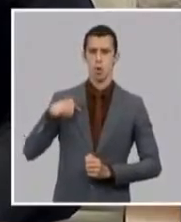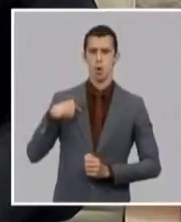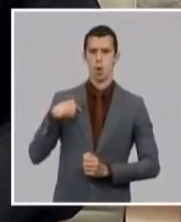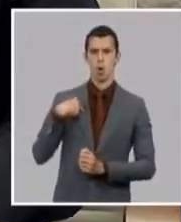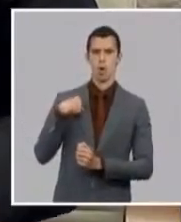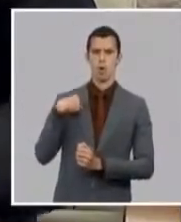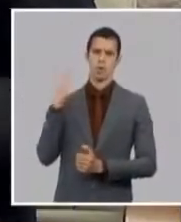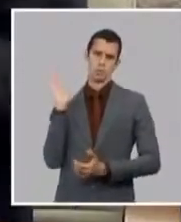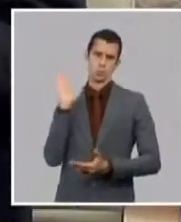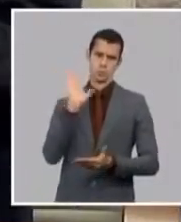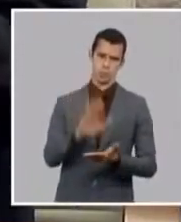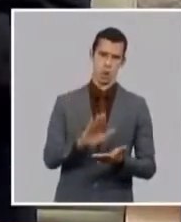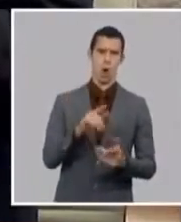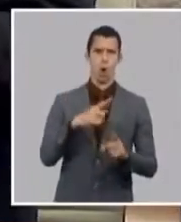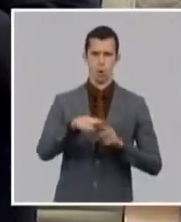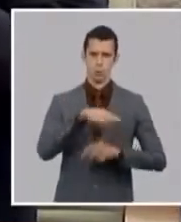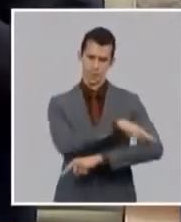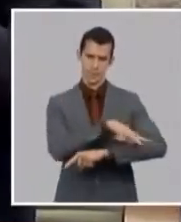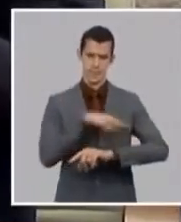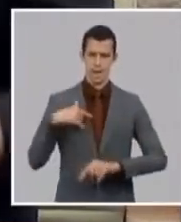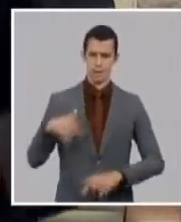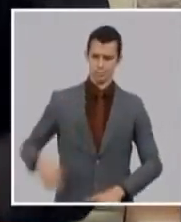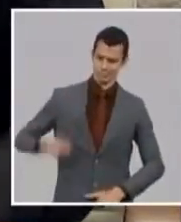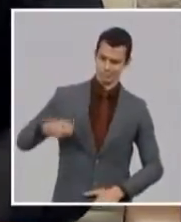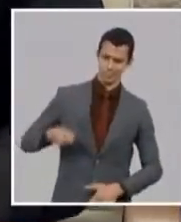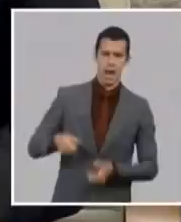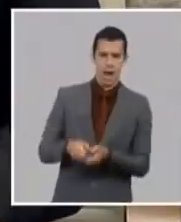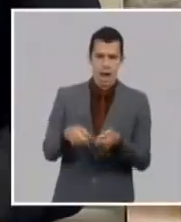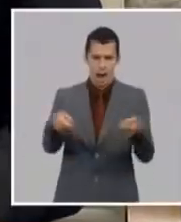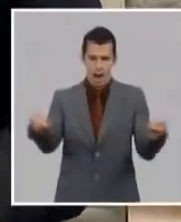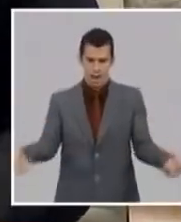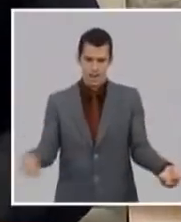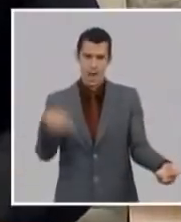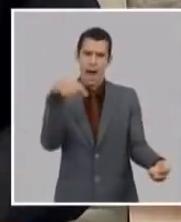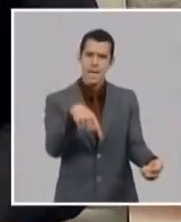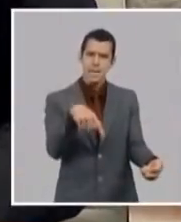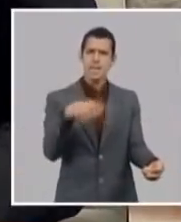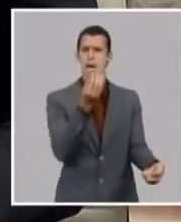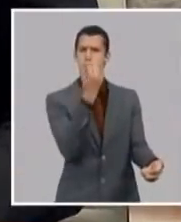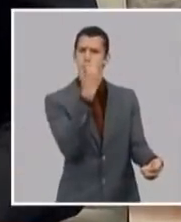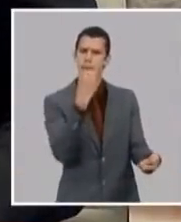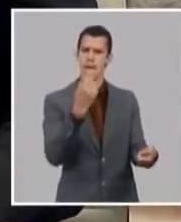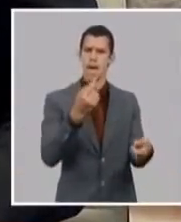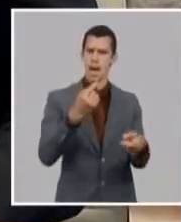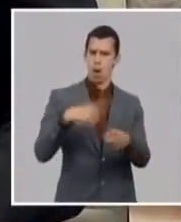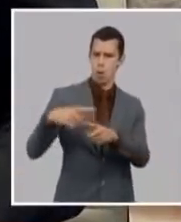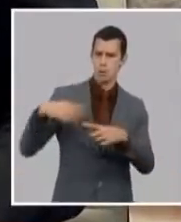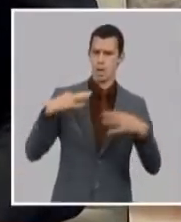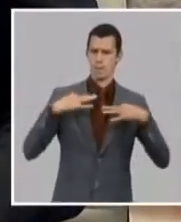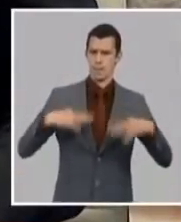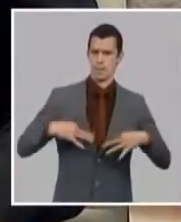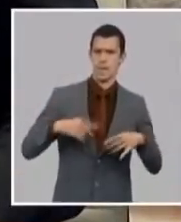aseo y lo que sí te ponen determinados límites dentro de ese ahora